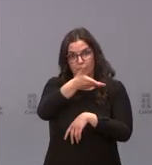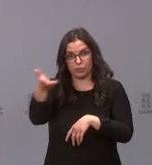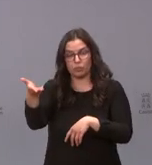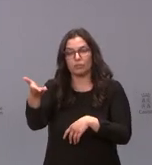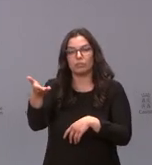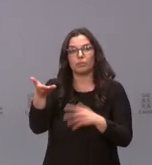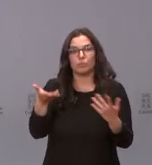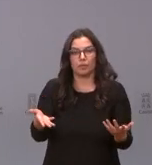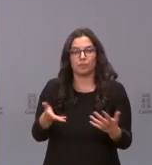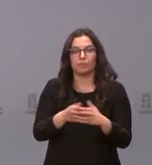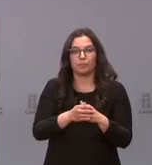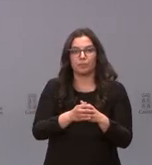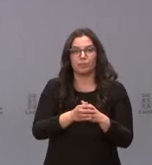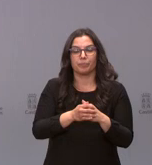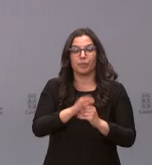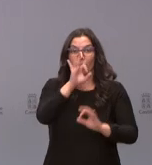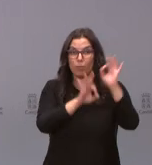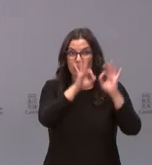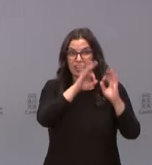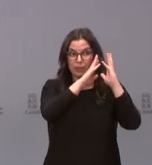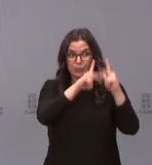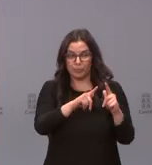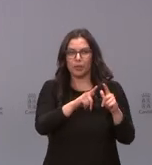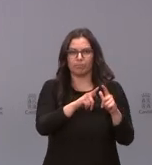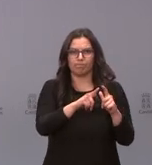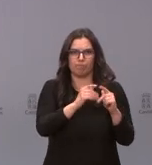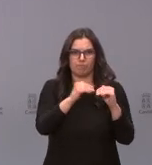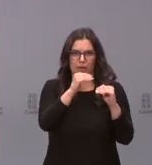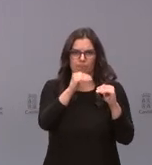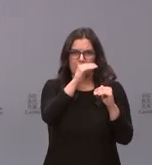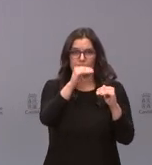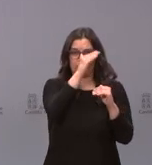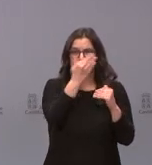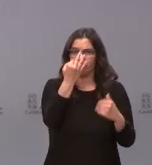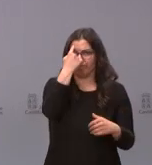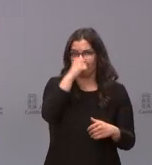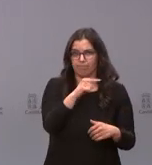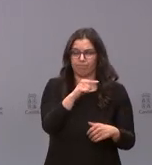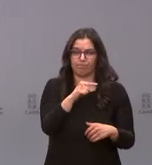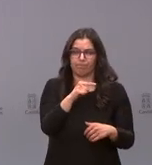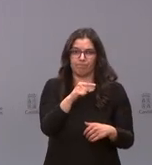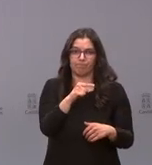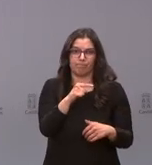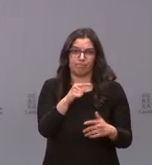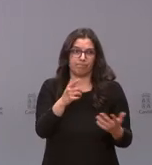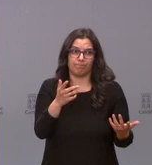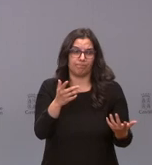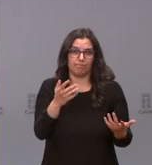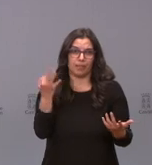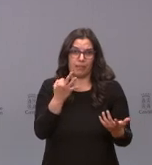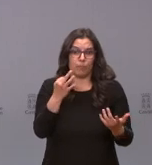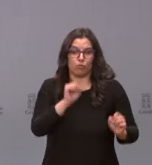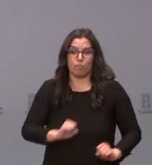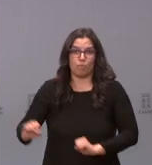la incidencia está creciendo, tenemos que ser conscientes de que tenemos que